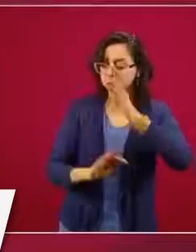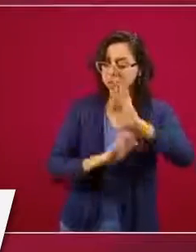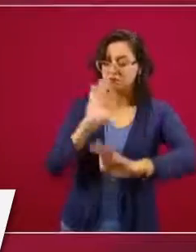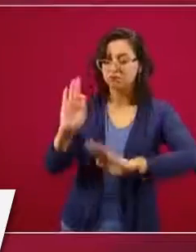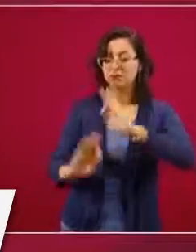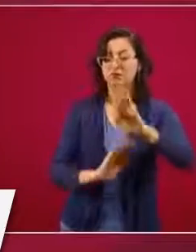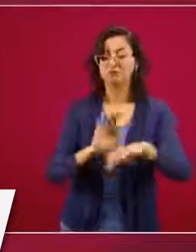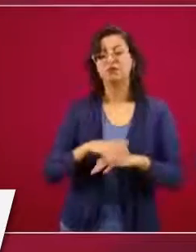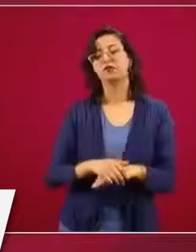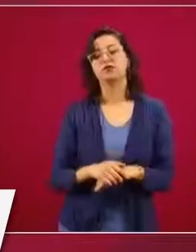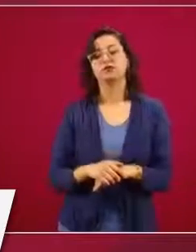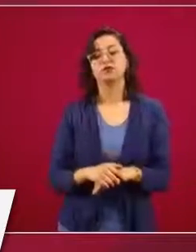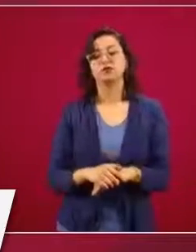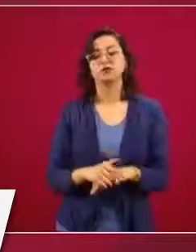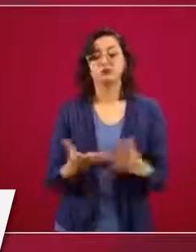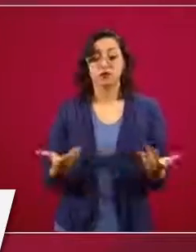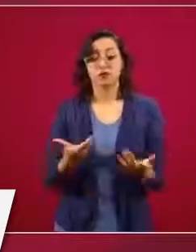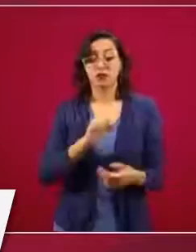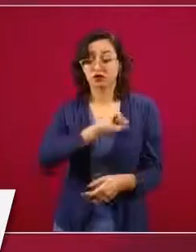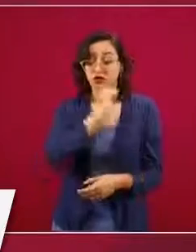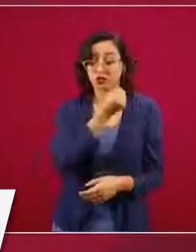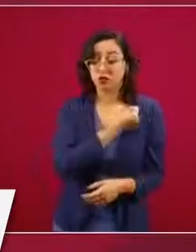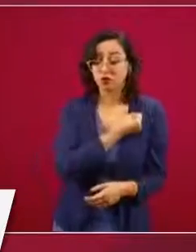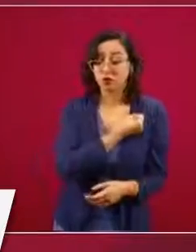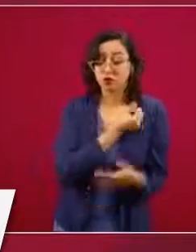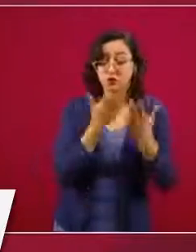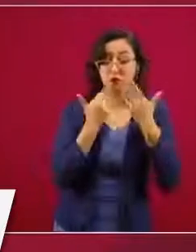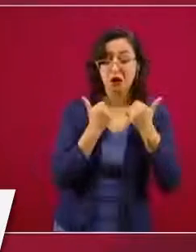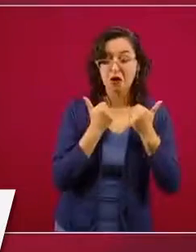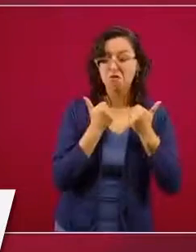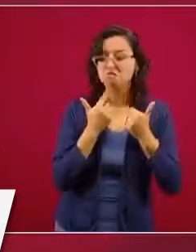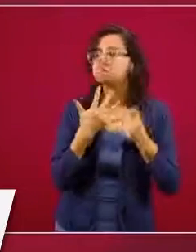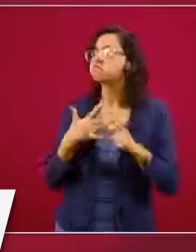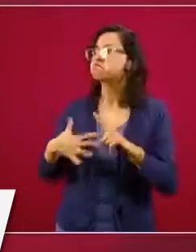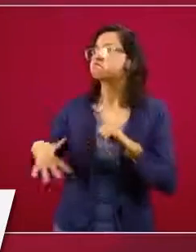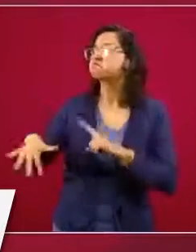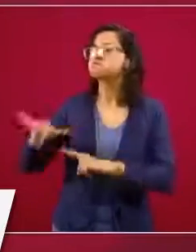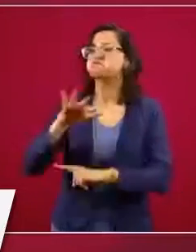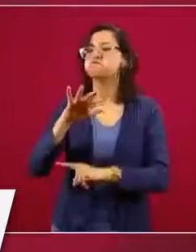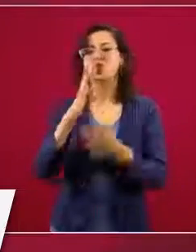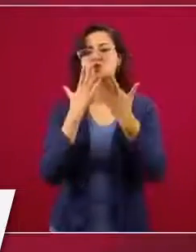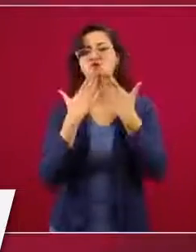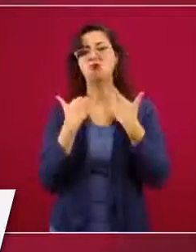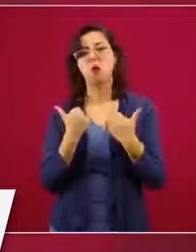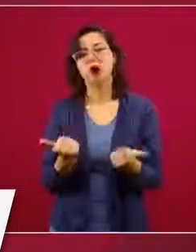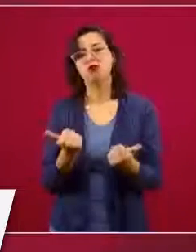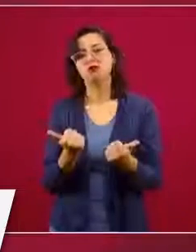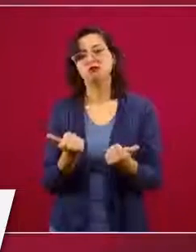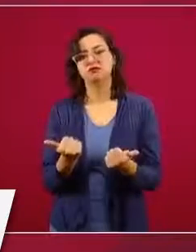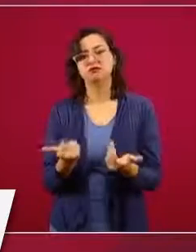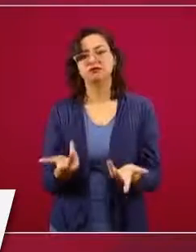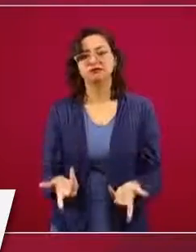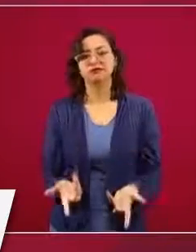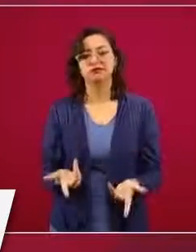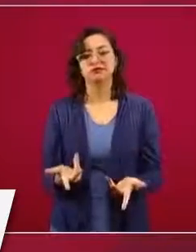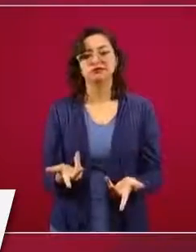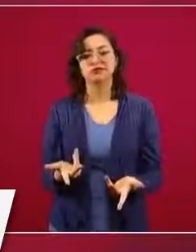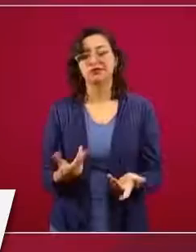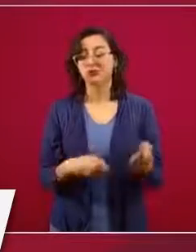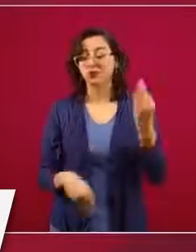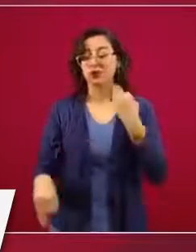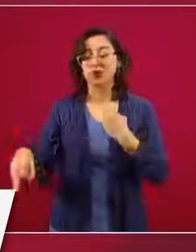universitario, sin salud no hay nada. Lo que nos preocupa a todos, lo que nos ocupa